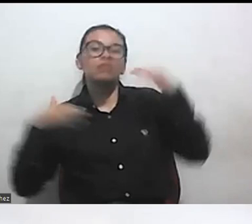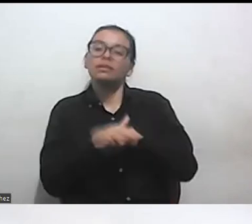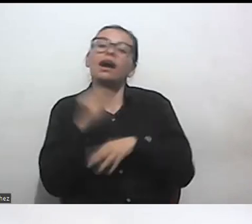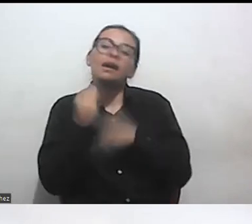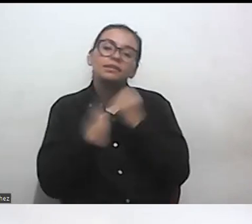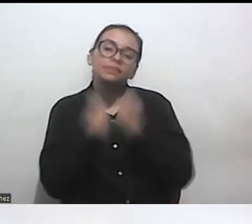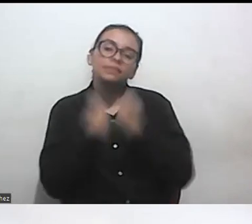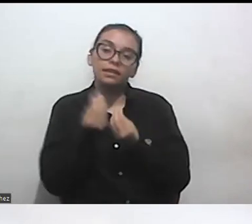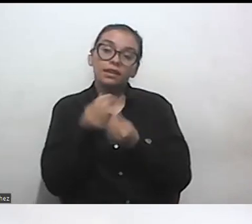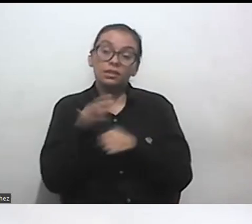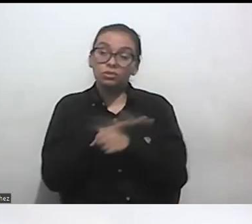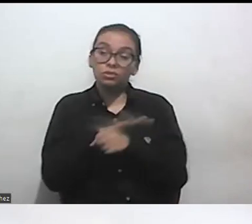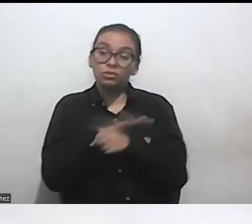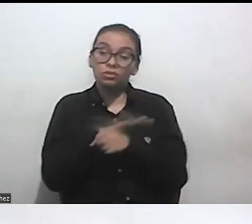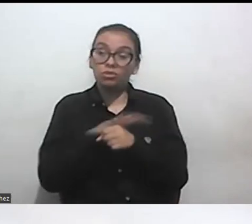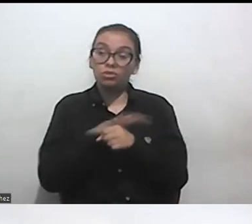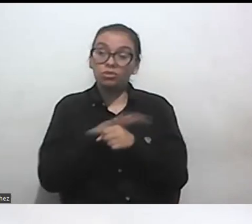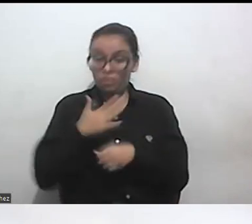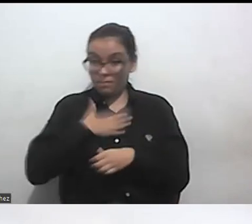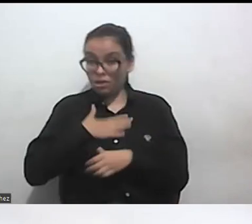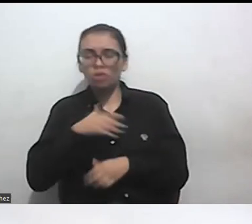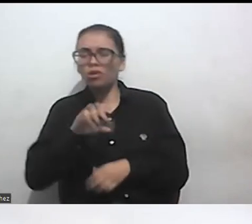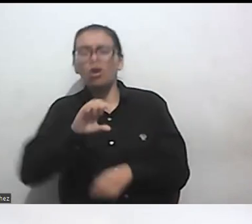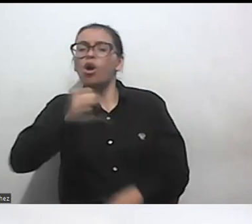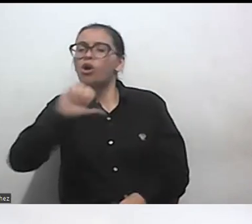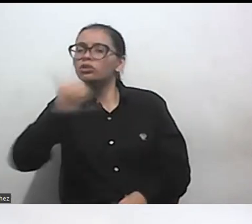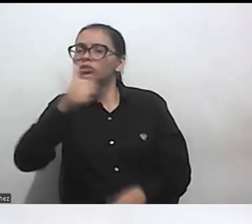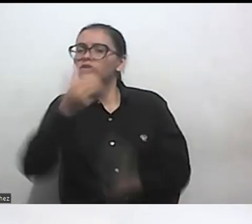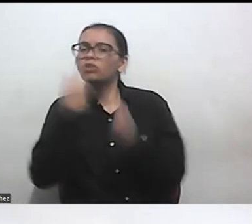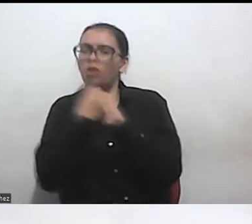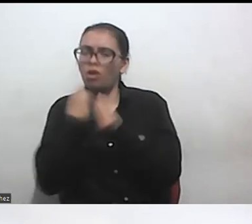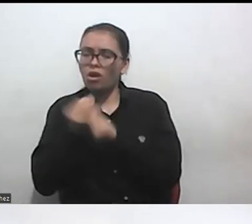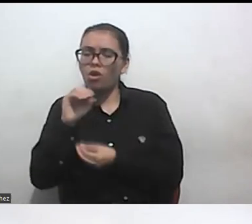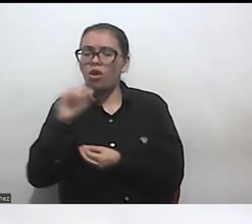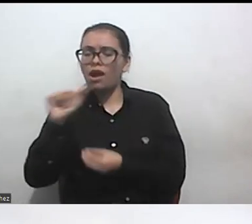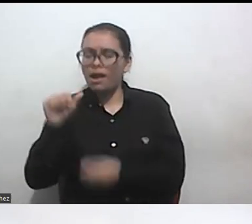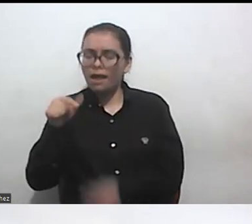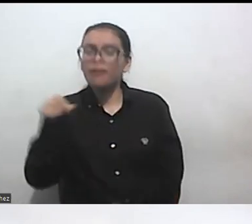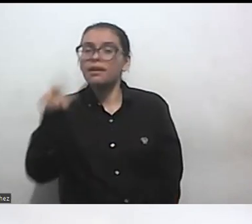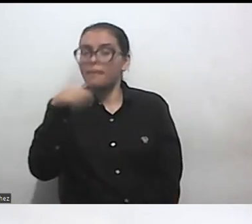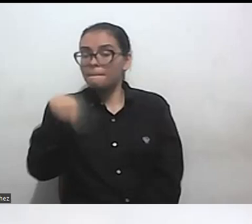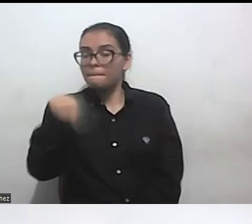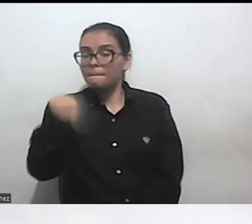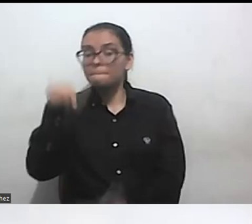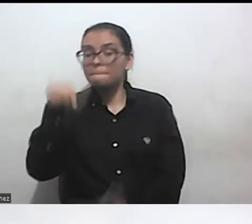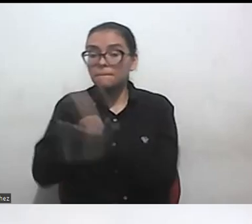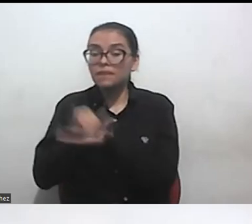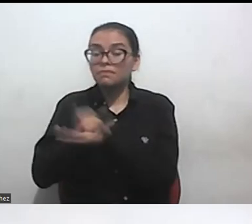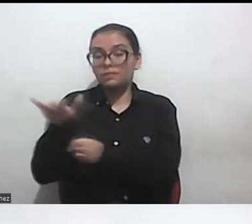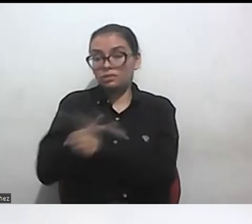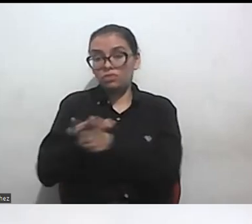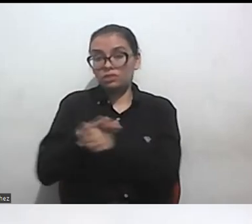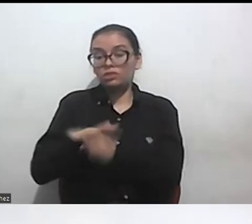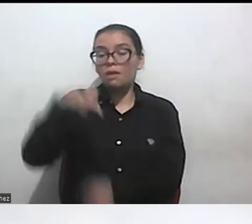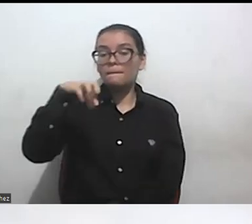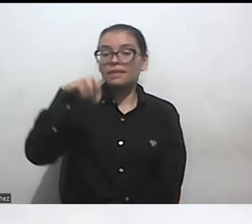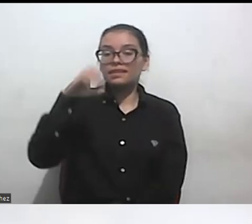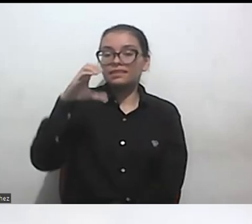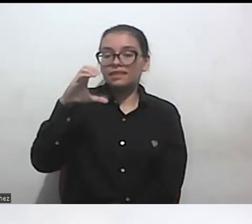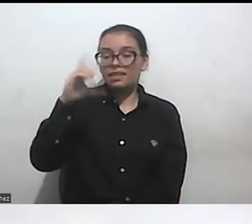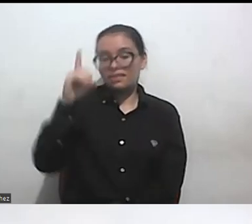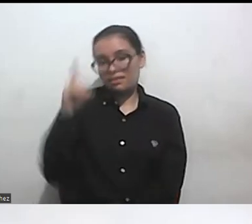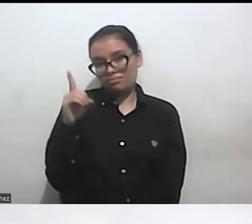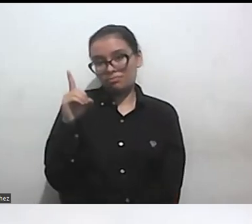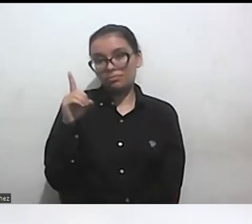no solamente mío sino de muchos compañeros que también están en la misma condición PCD y que también se encuentran